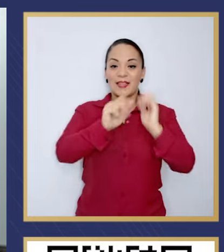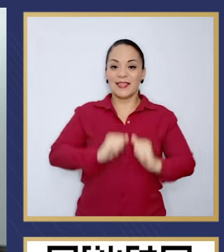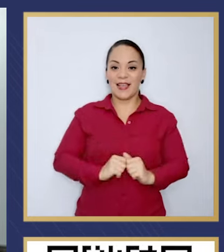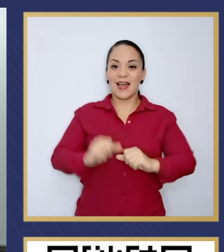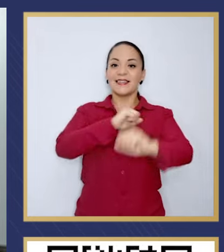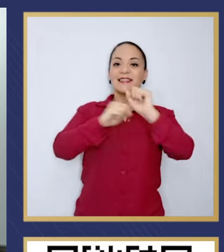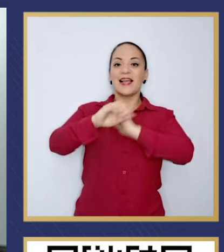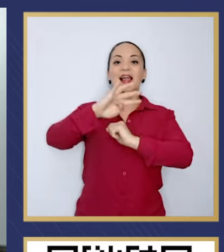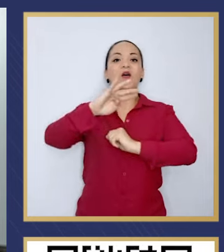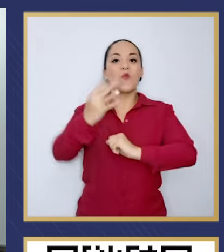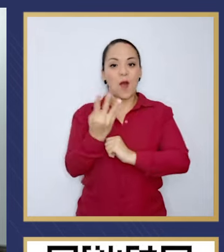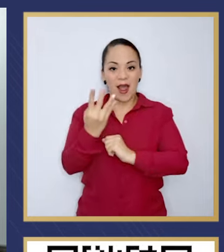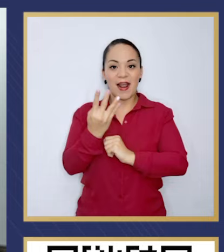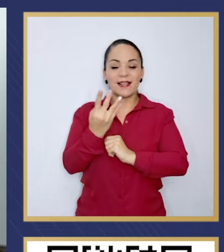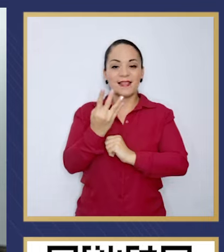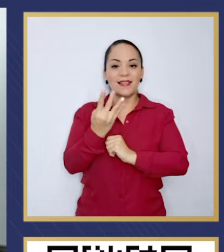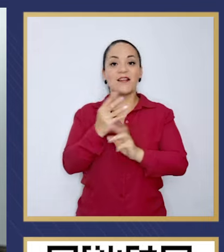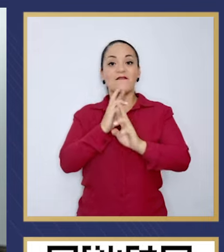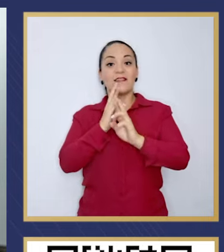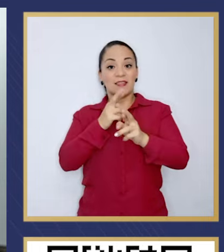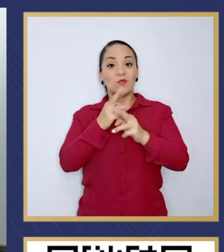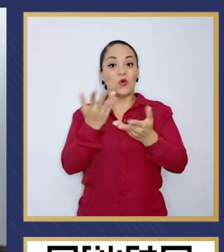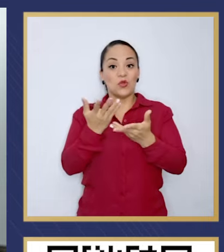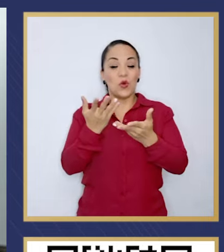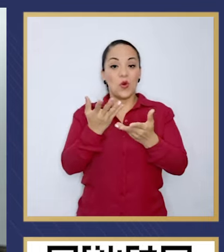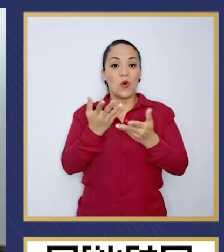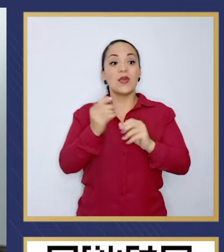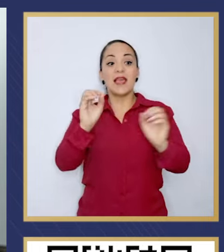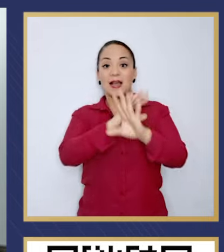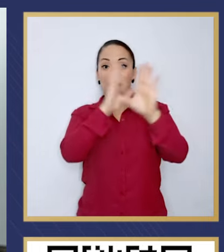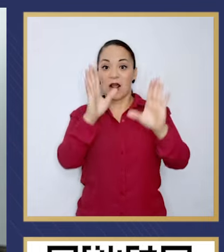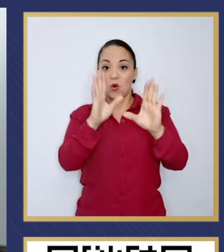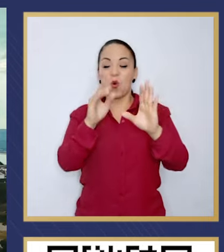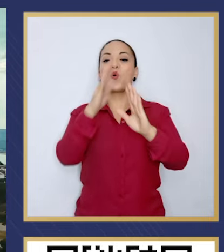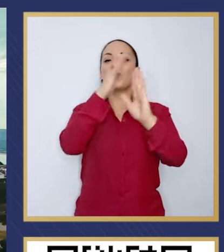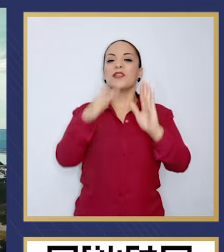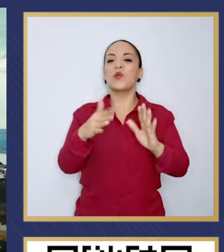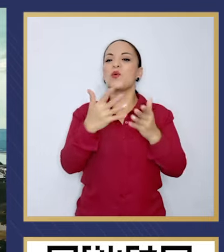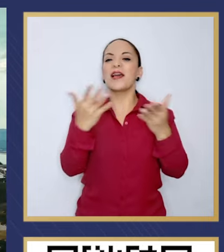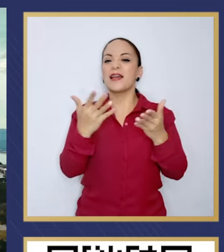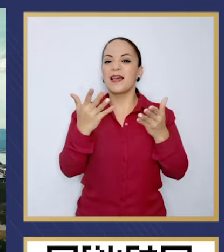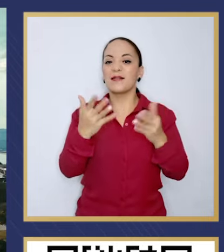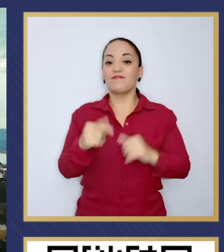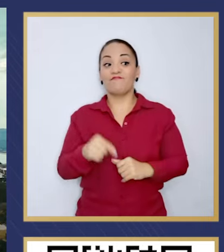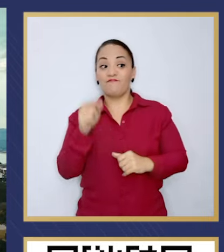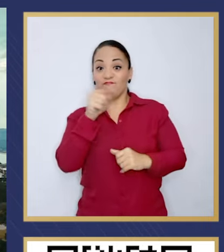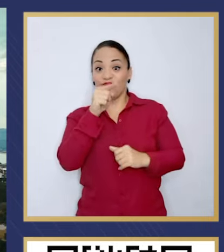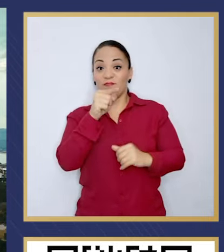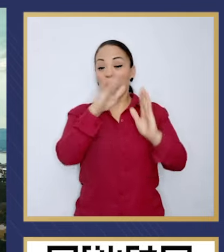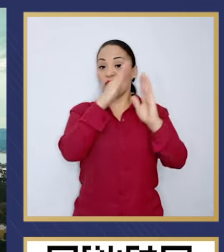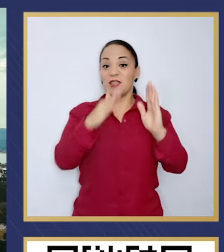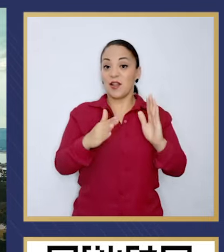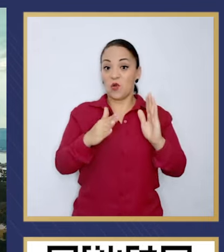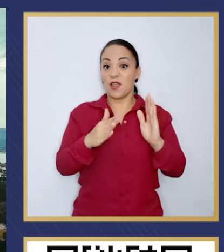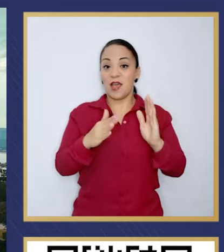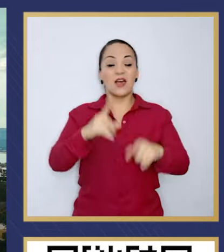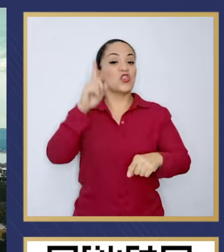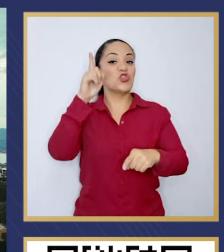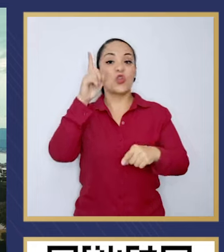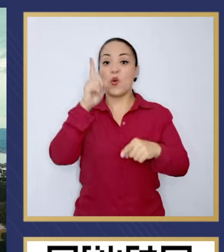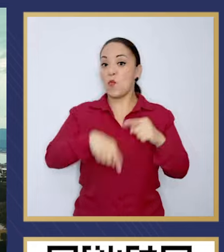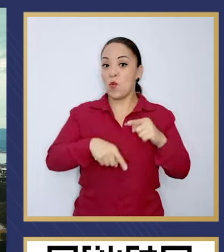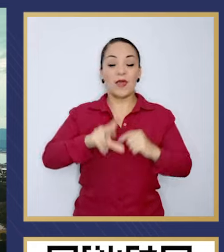La Sala Cuarta le aclaró a la Contraloría General de la República lo siguiente. Uno, Contraloría, usted